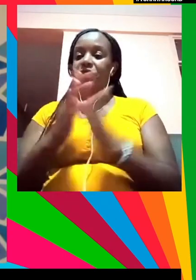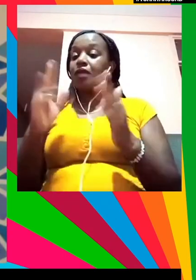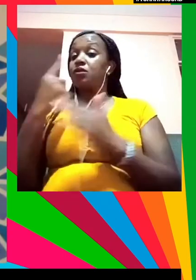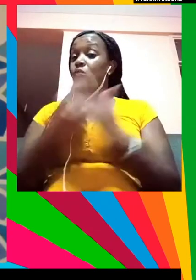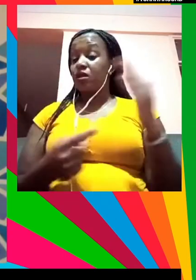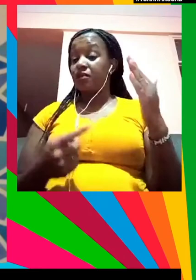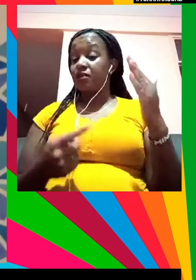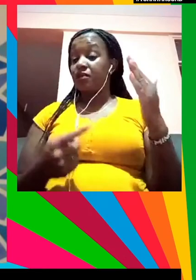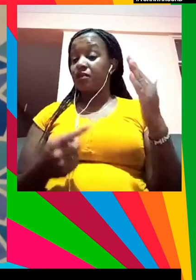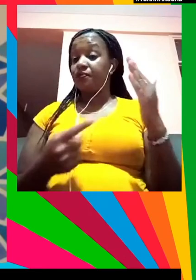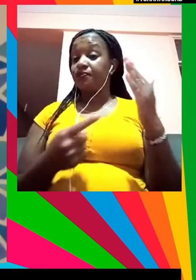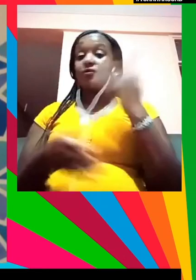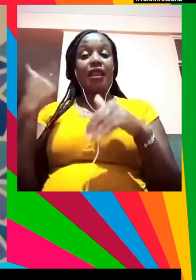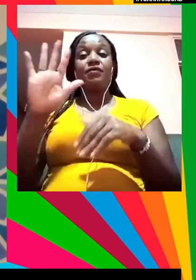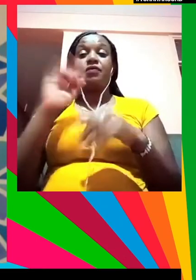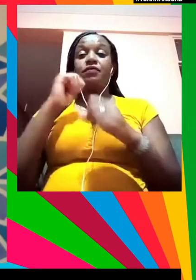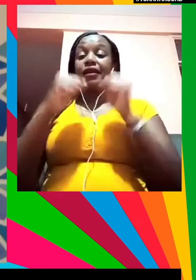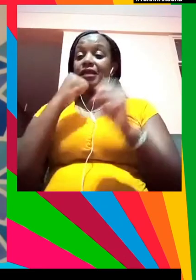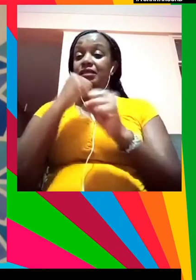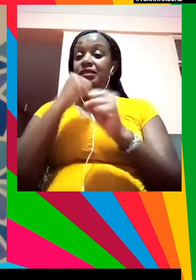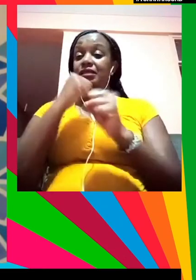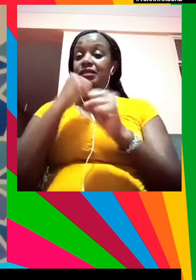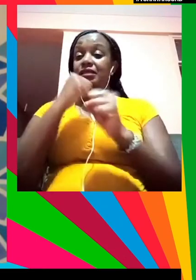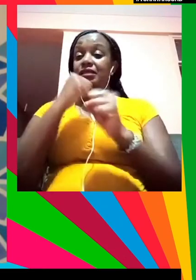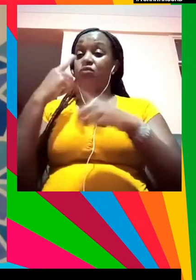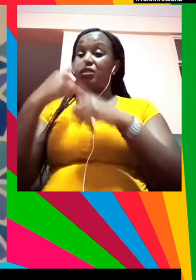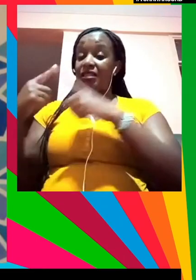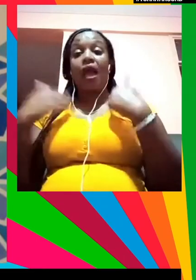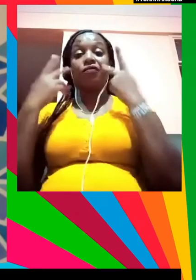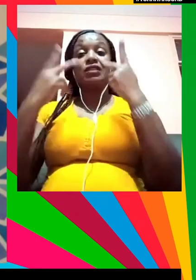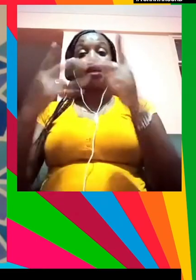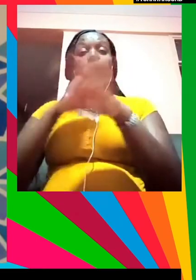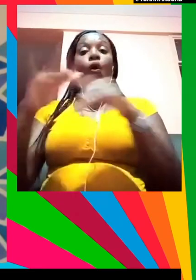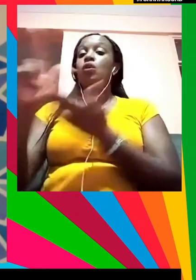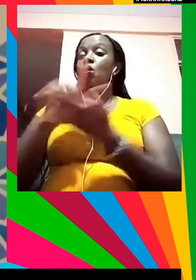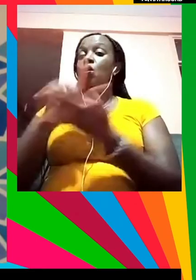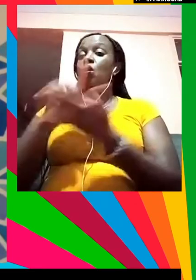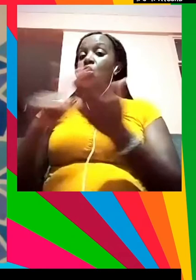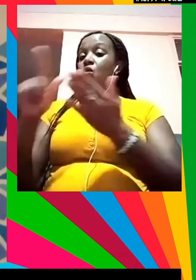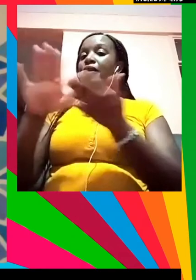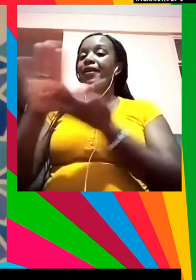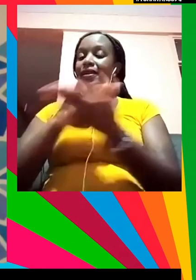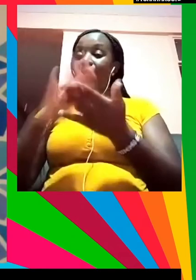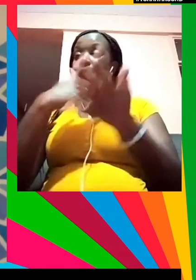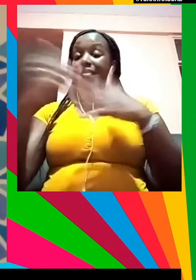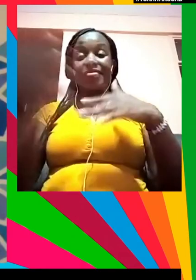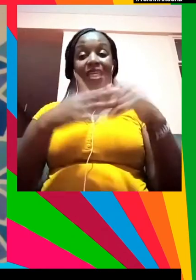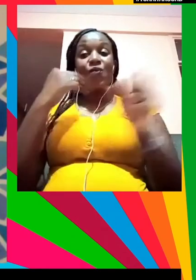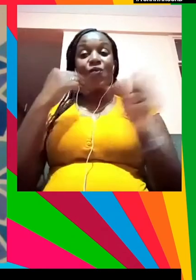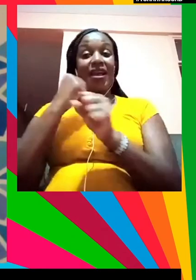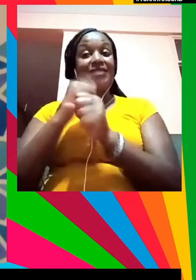años hemos visto que cada incidente local sea un WhatsApp